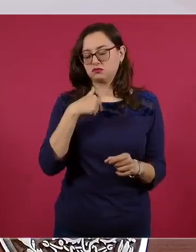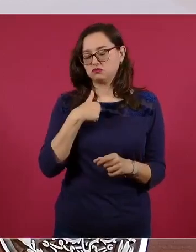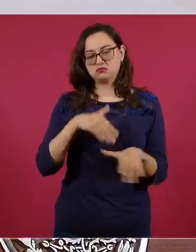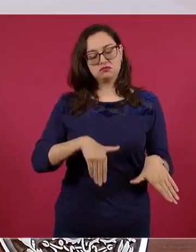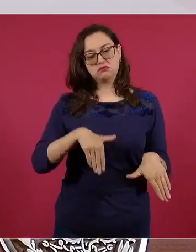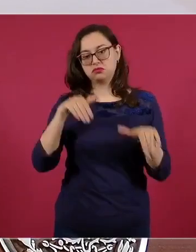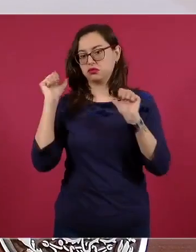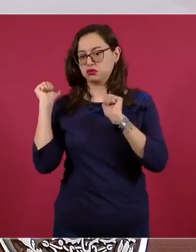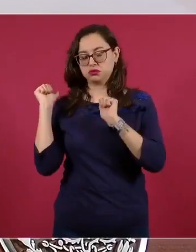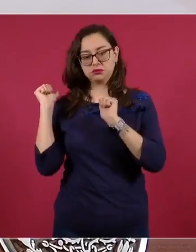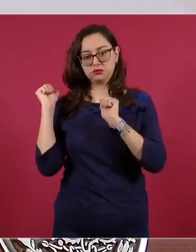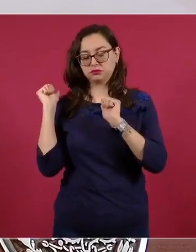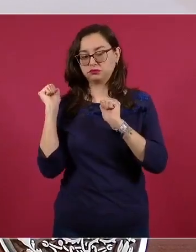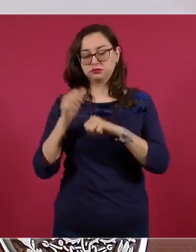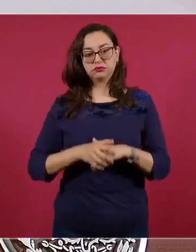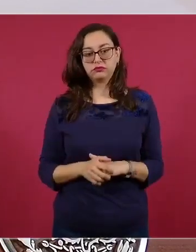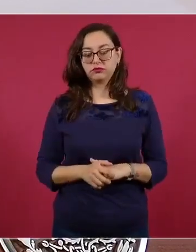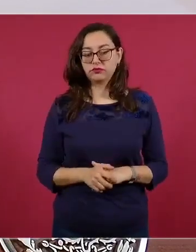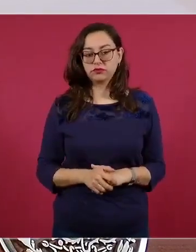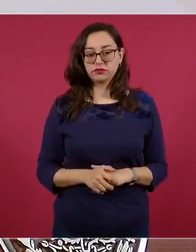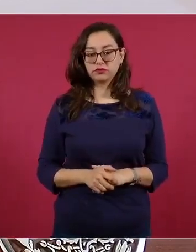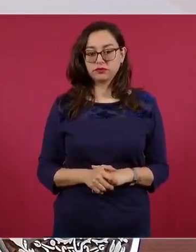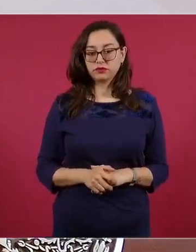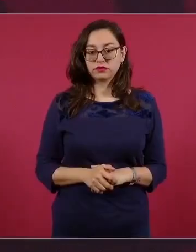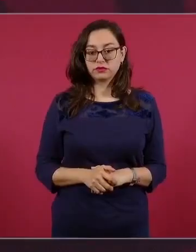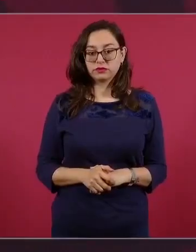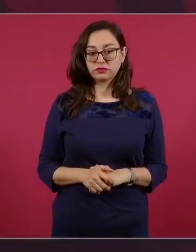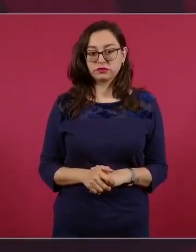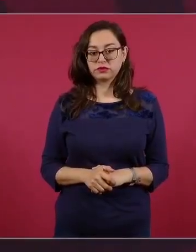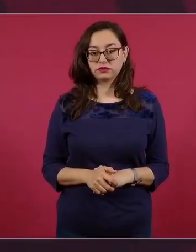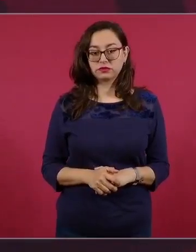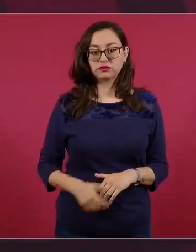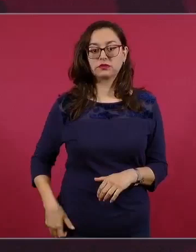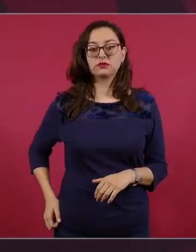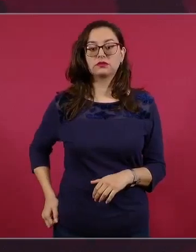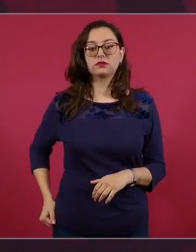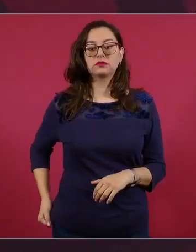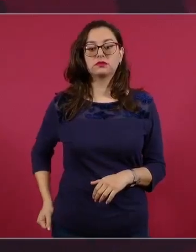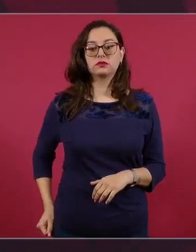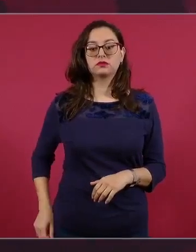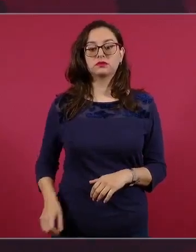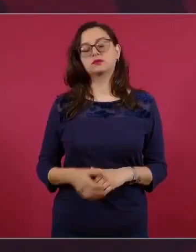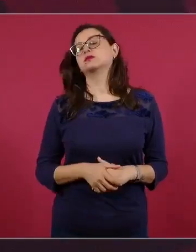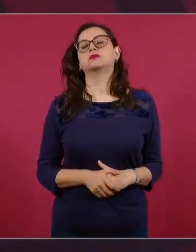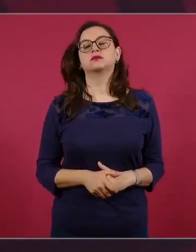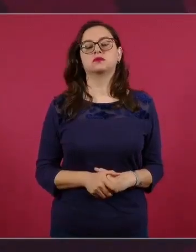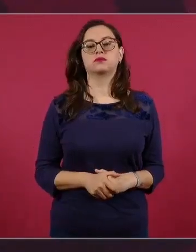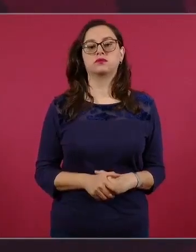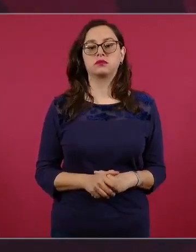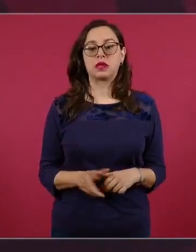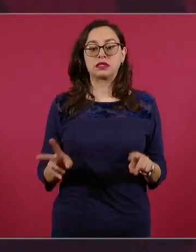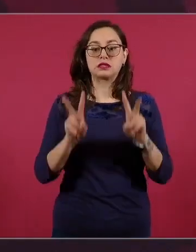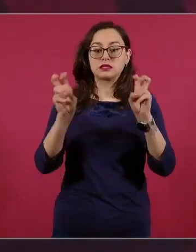No voy a asistir a ningún evento